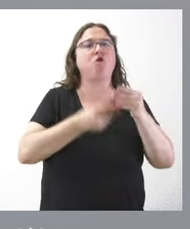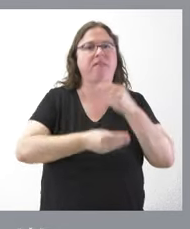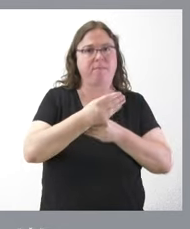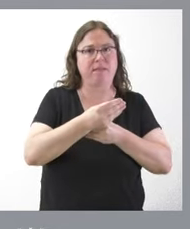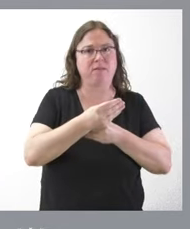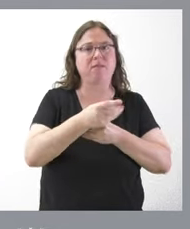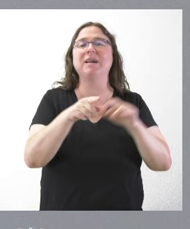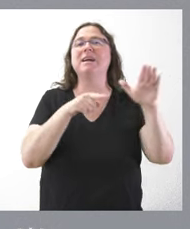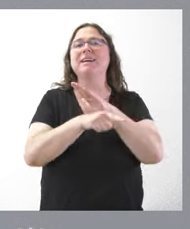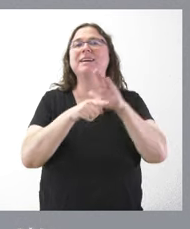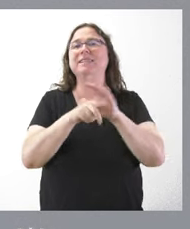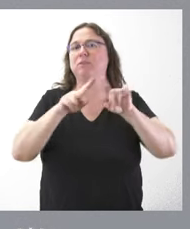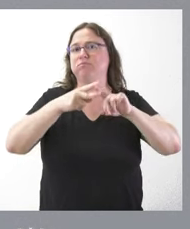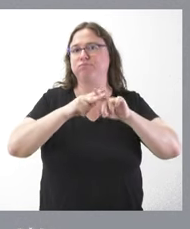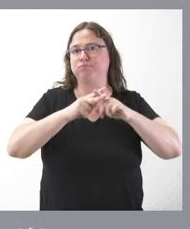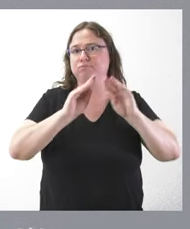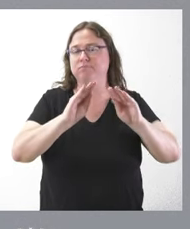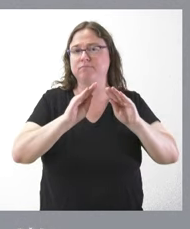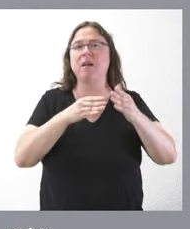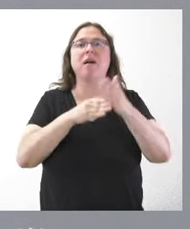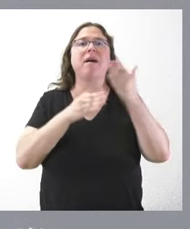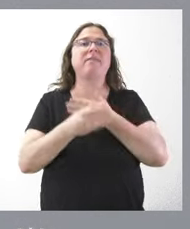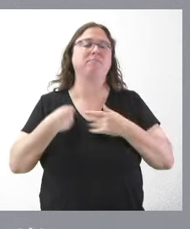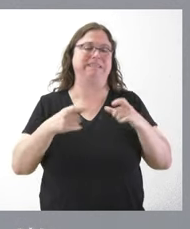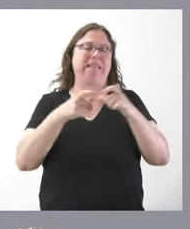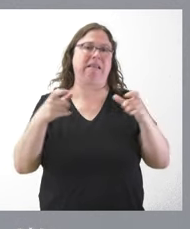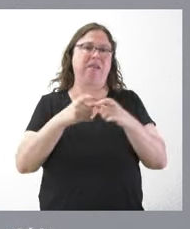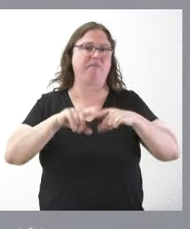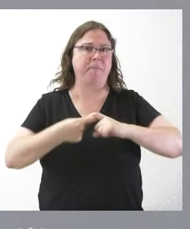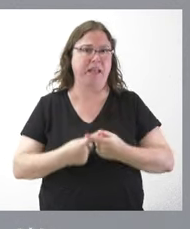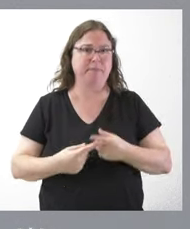de la gestión de esta herramienta mediante la citada tarjeta familia,